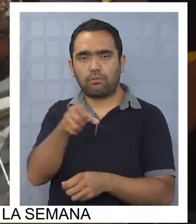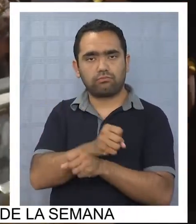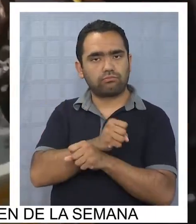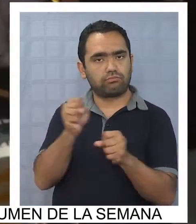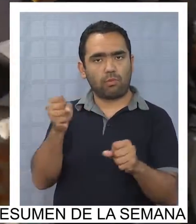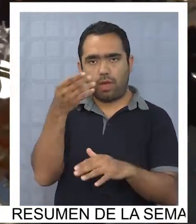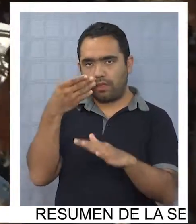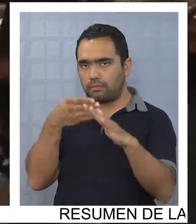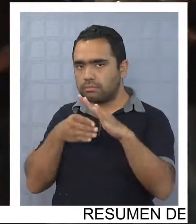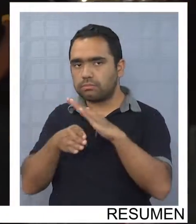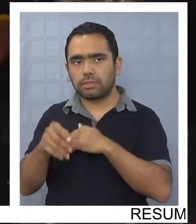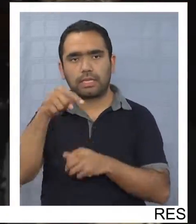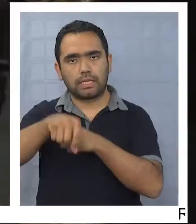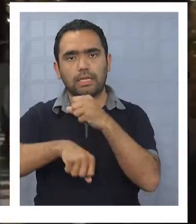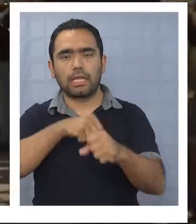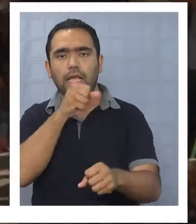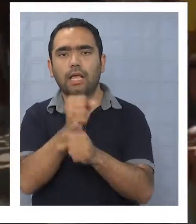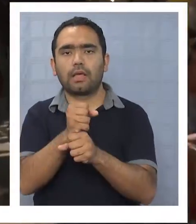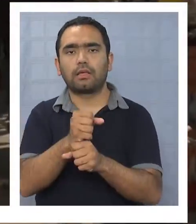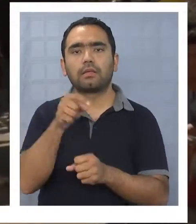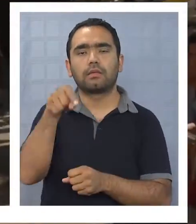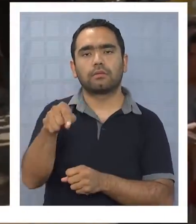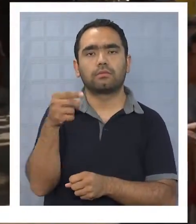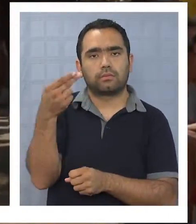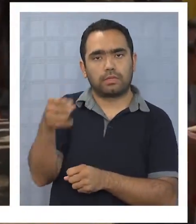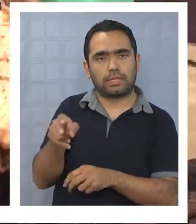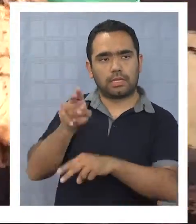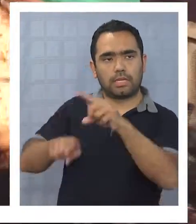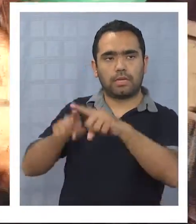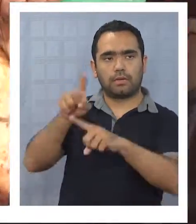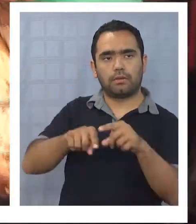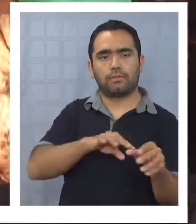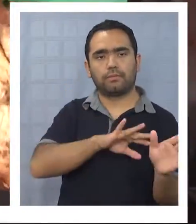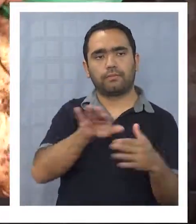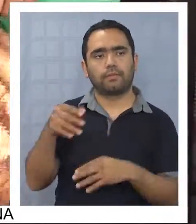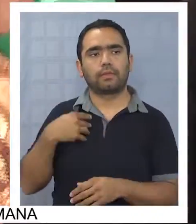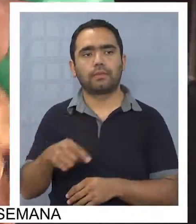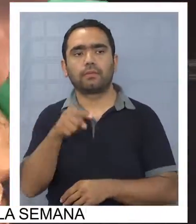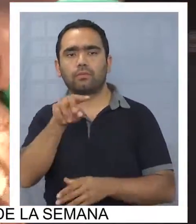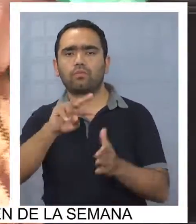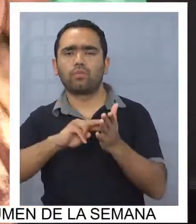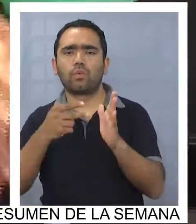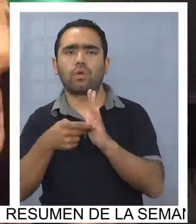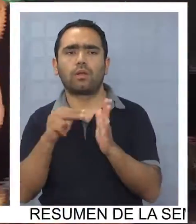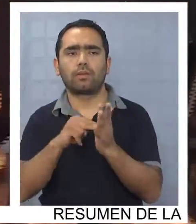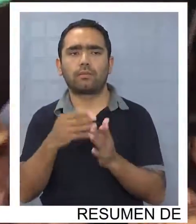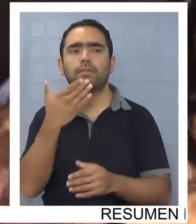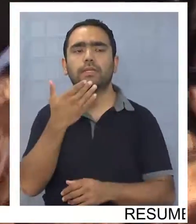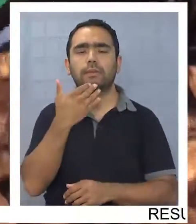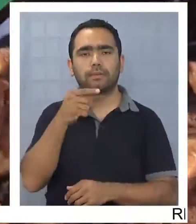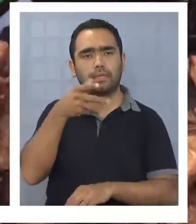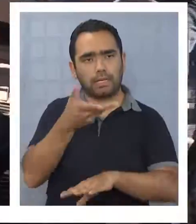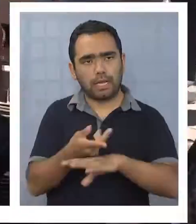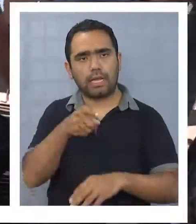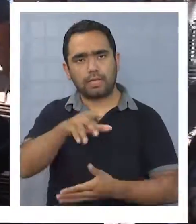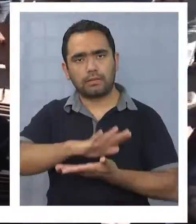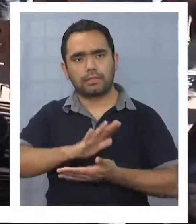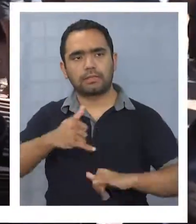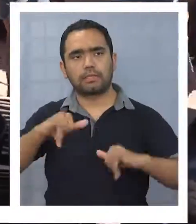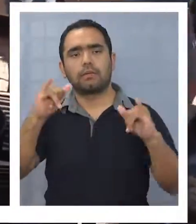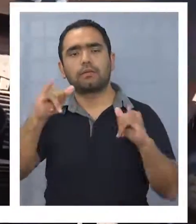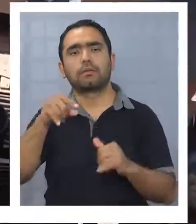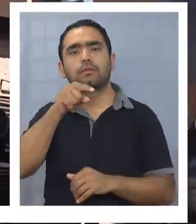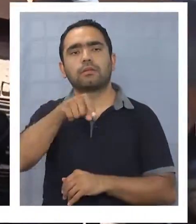permitieron este año que el acceso sea por sus terrenos. Una de las polémicas que generó esta celebración